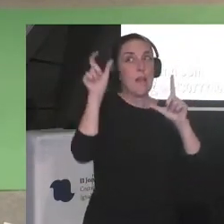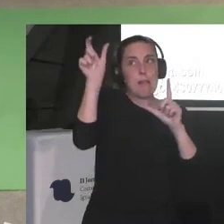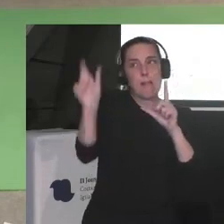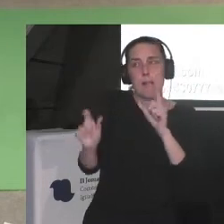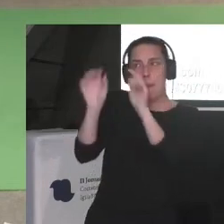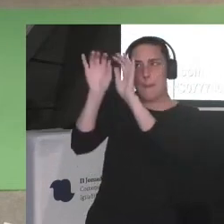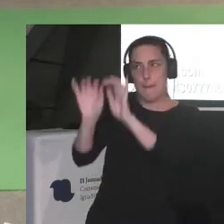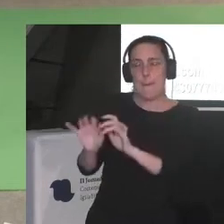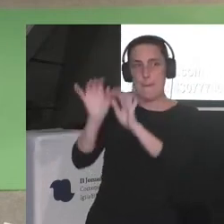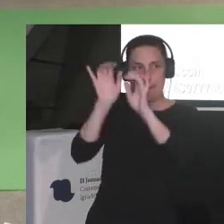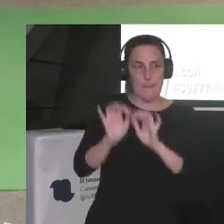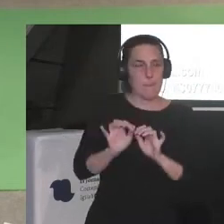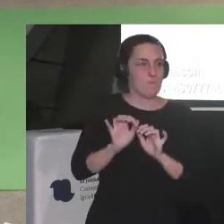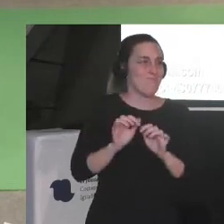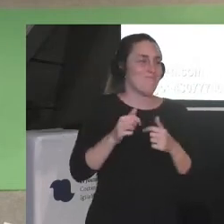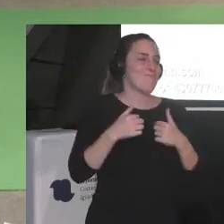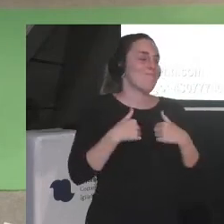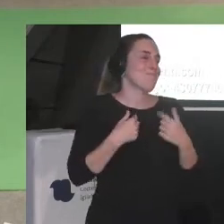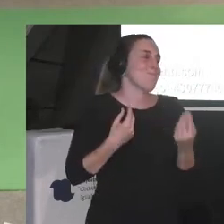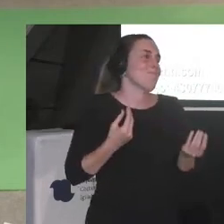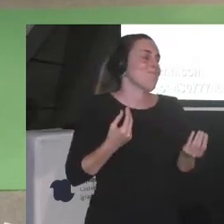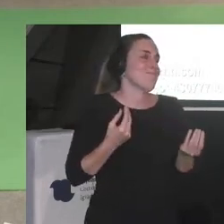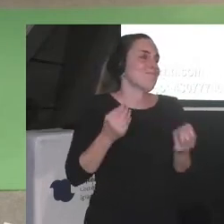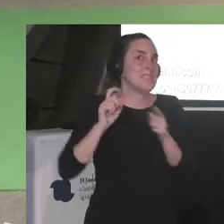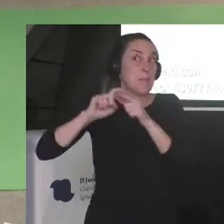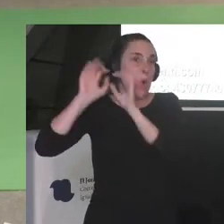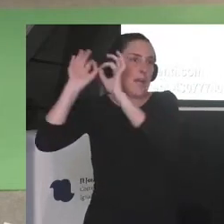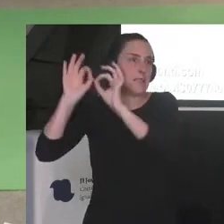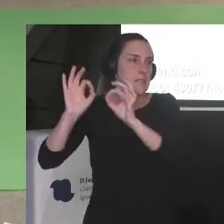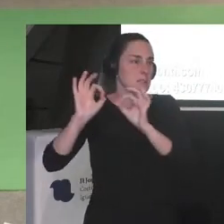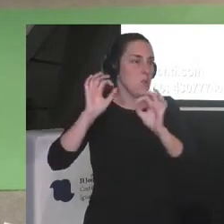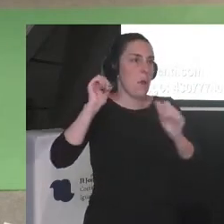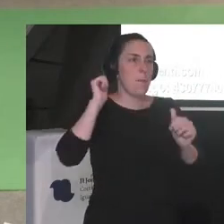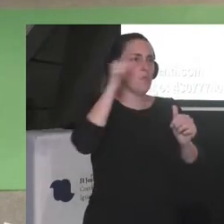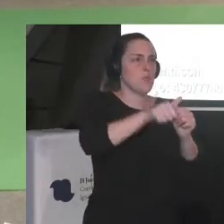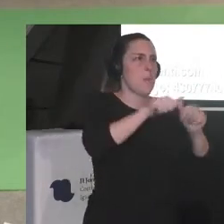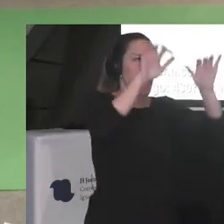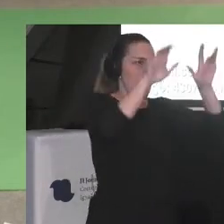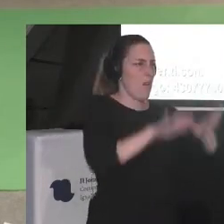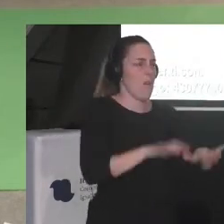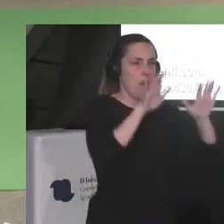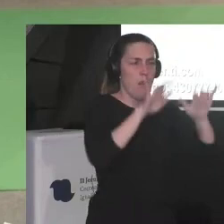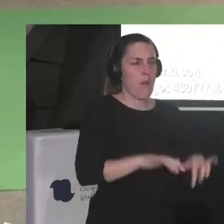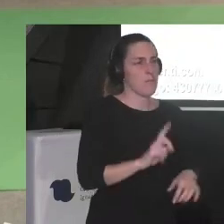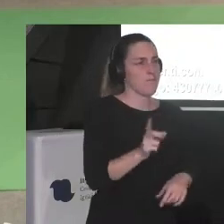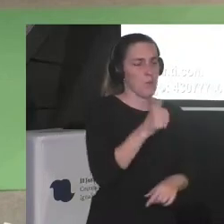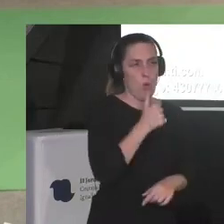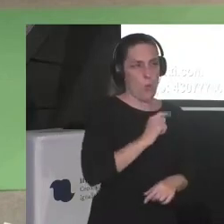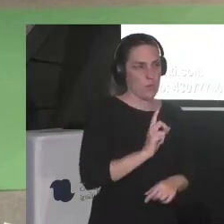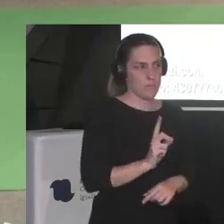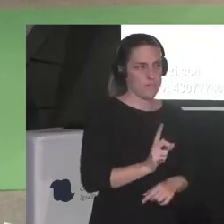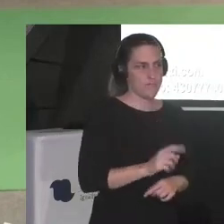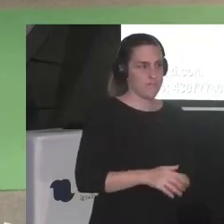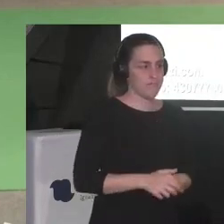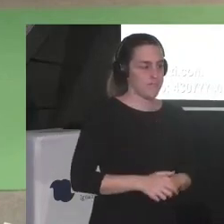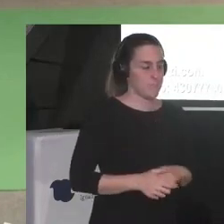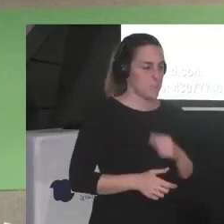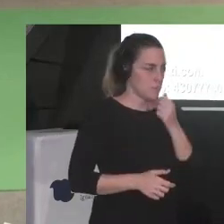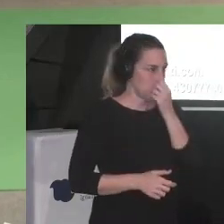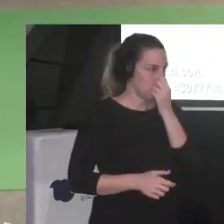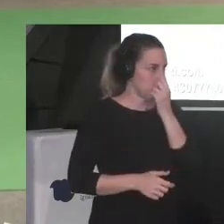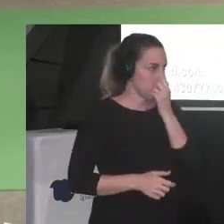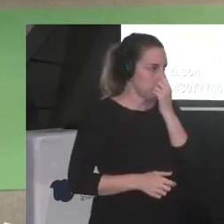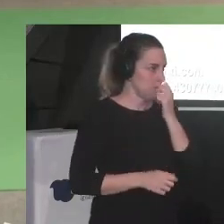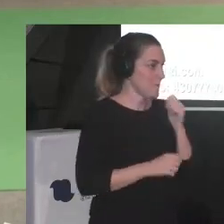no he sido pues una una periodista de aquellas de redacción durante mucho tiempo porque no lo soporté y una última